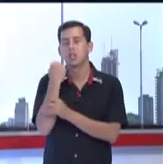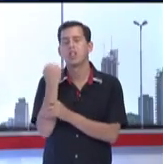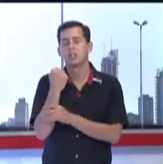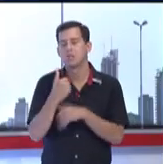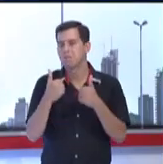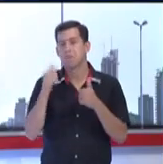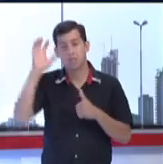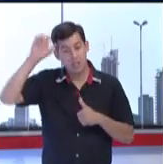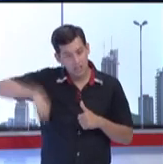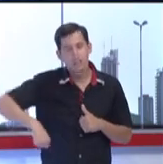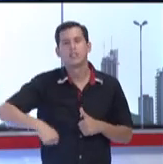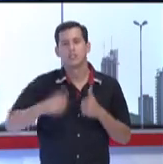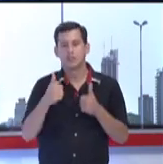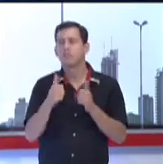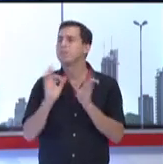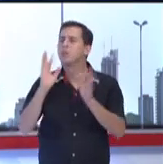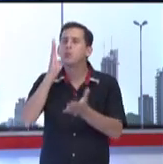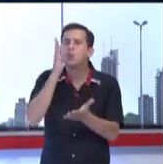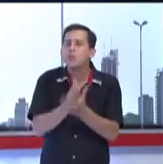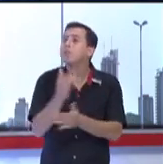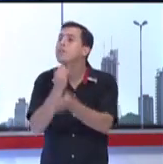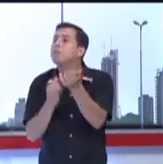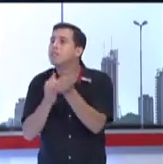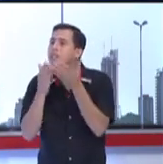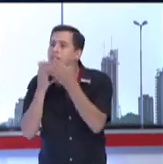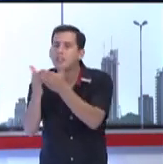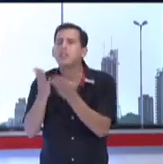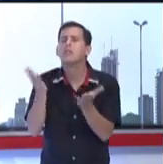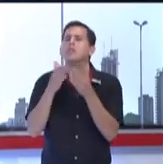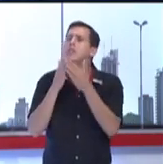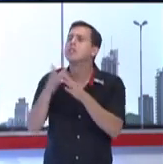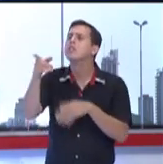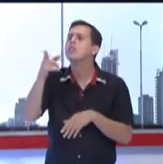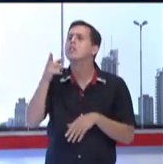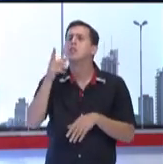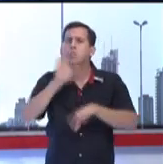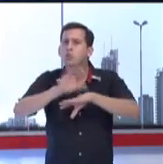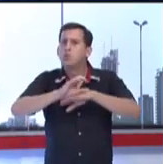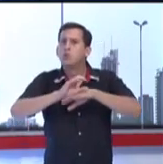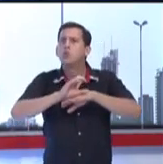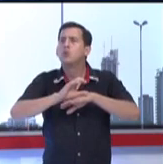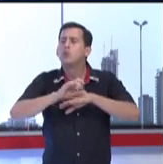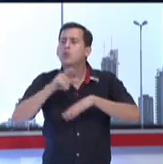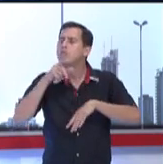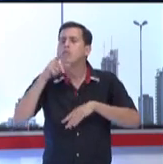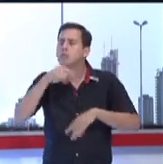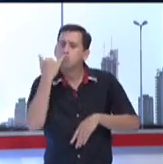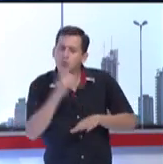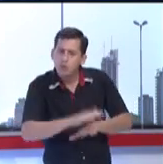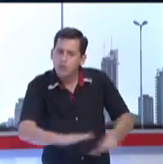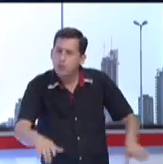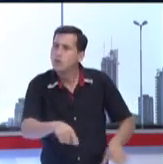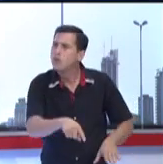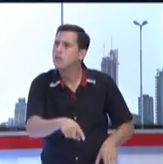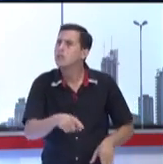de los padres. Por último, al señor Dilmar, quiero preguntarle cuál es la receptividad que tienen justamente los niños. Y por favor, que